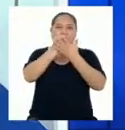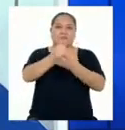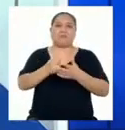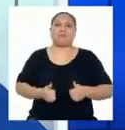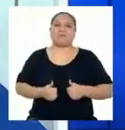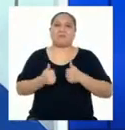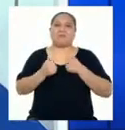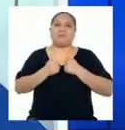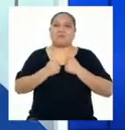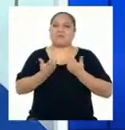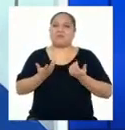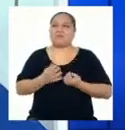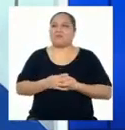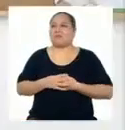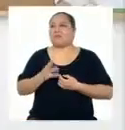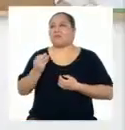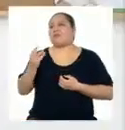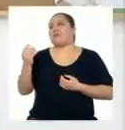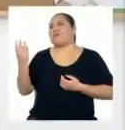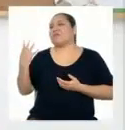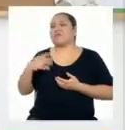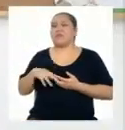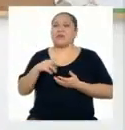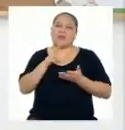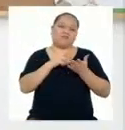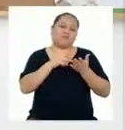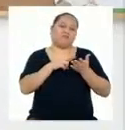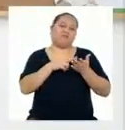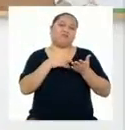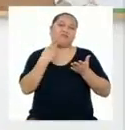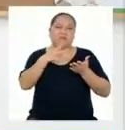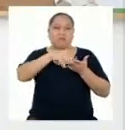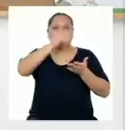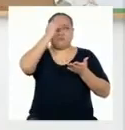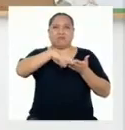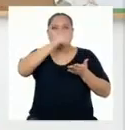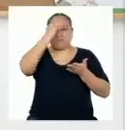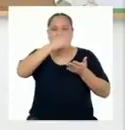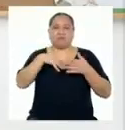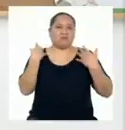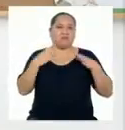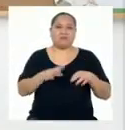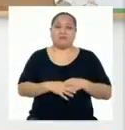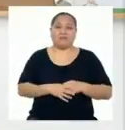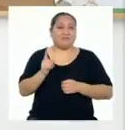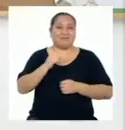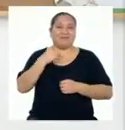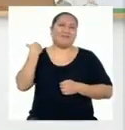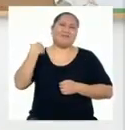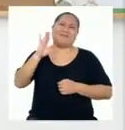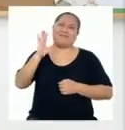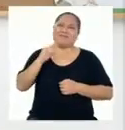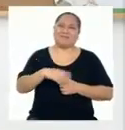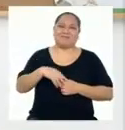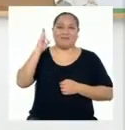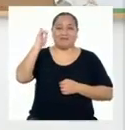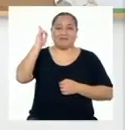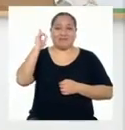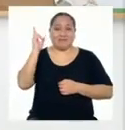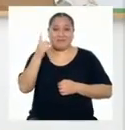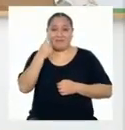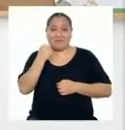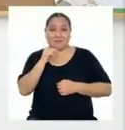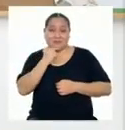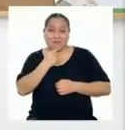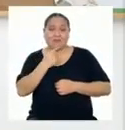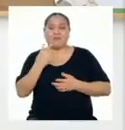para la vida. La paporreta ya fue. Ya fue hace rato, Yaremis. Las maestras y maestros hacemos lo posible para enseñar